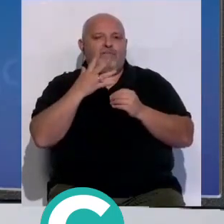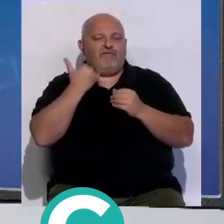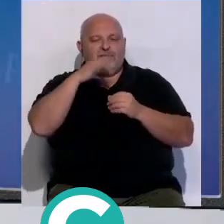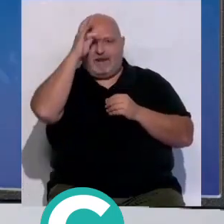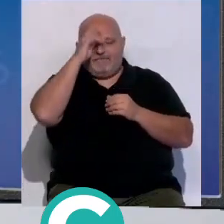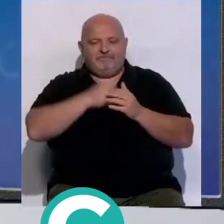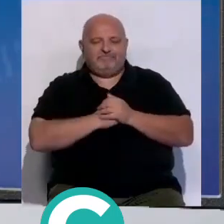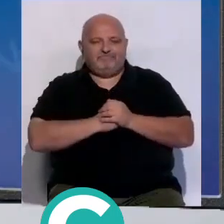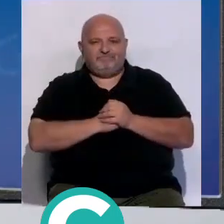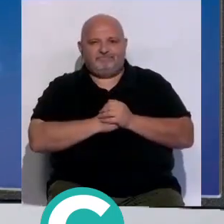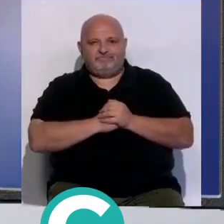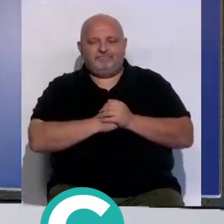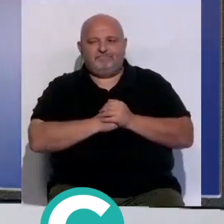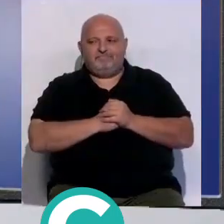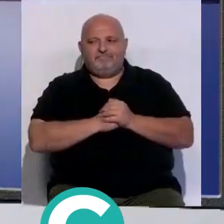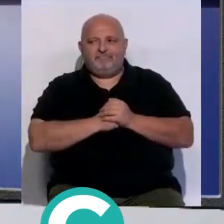buen fin de semana